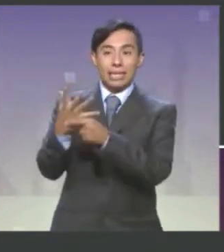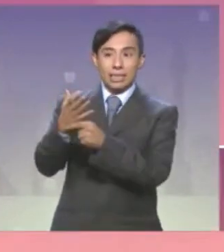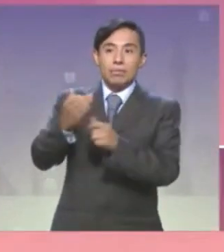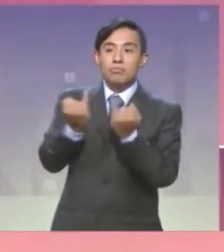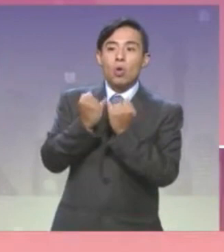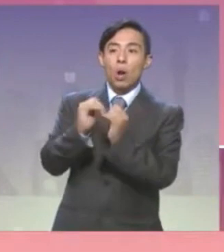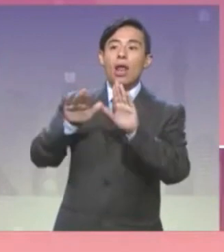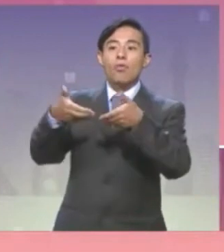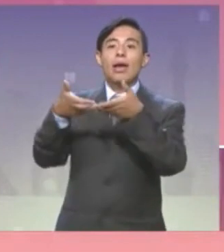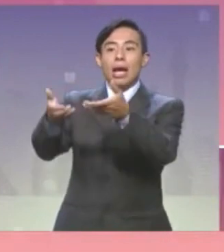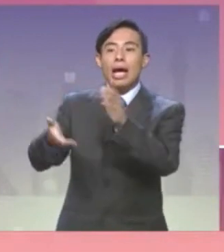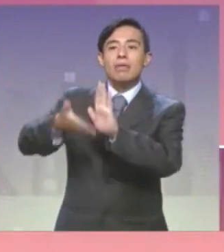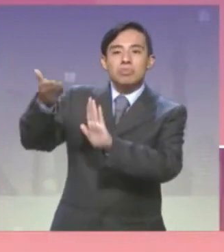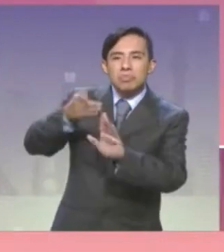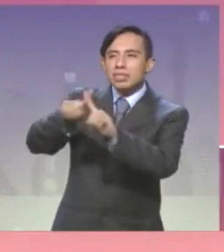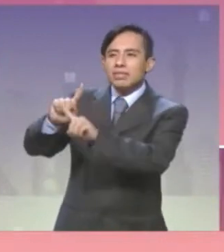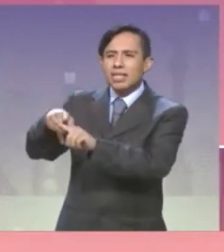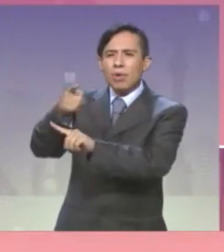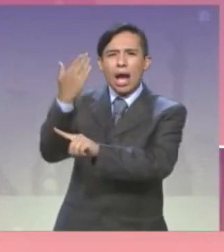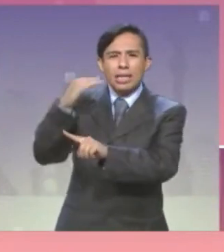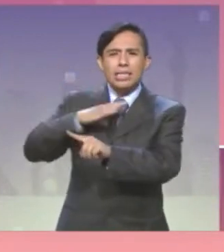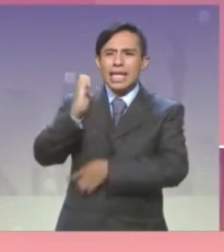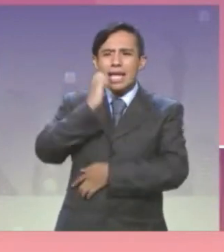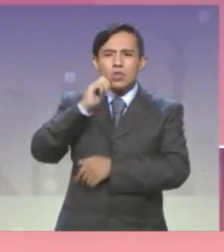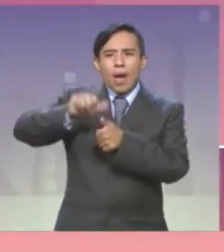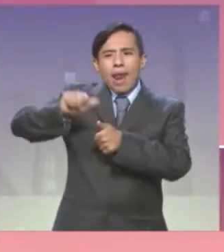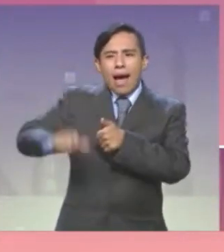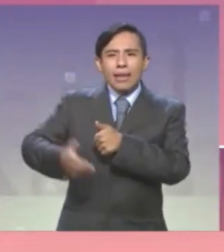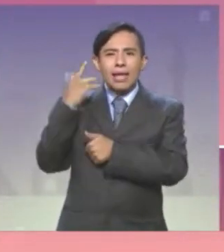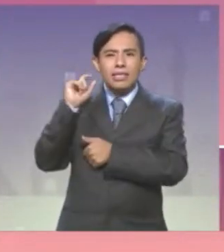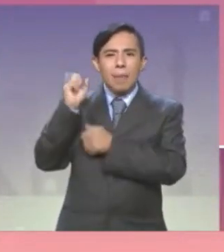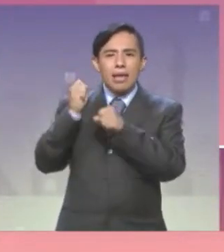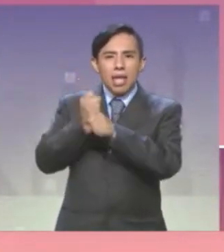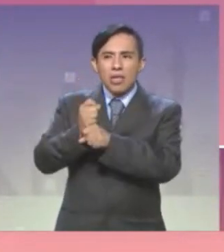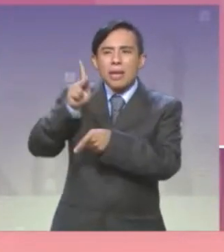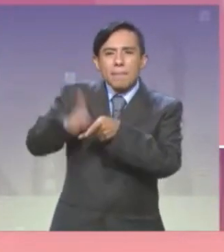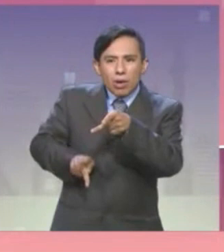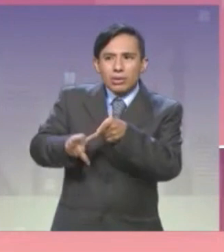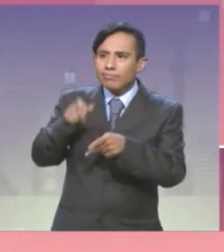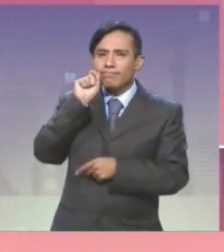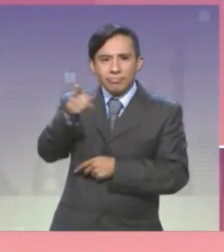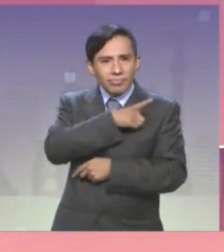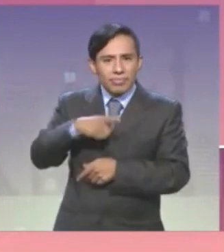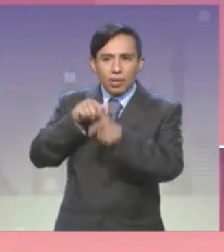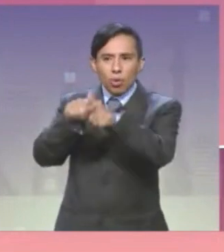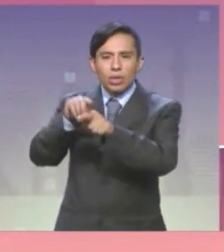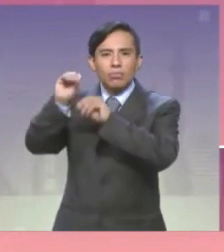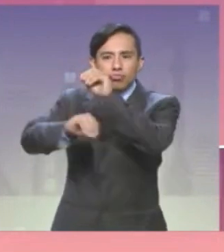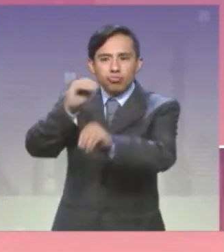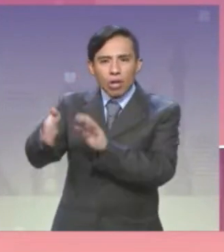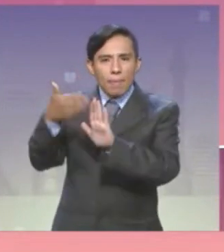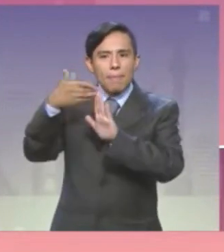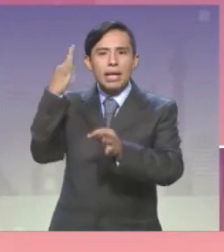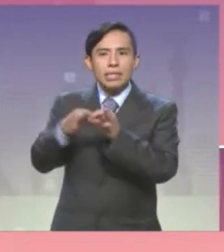públicas si dejó inconclusas. La Escuela de Arte hace 20 años tenemos que concluir y no culpar a otras